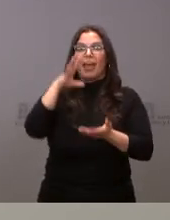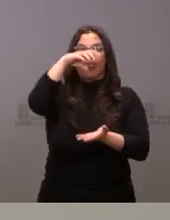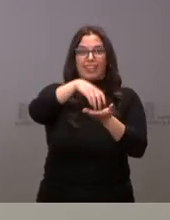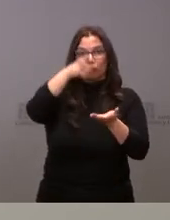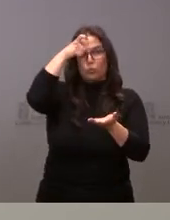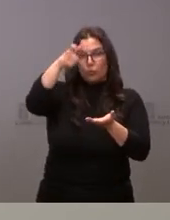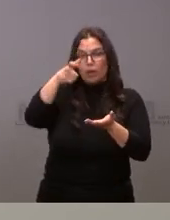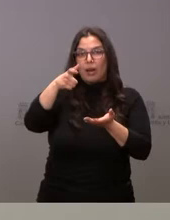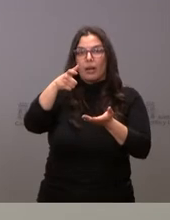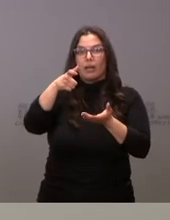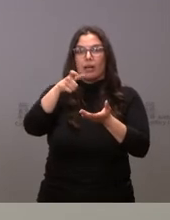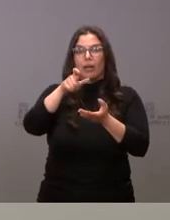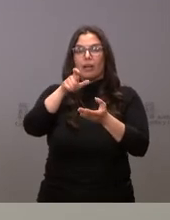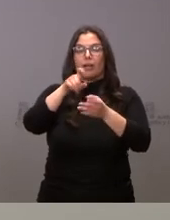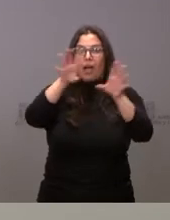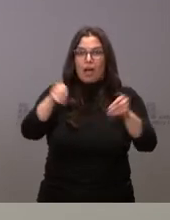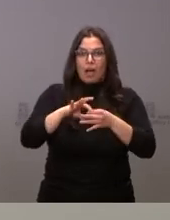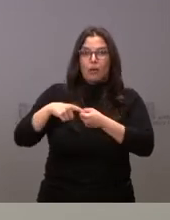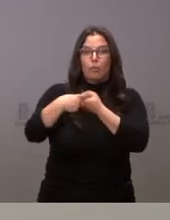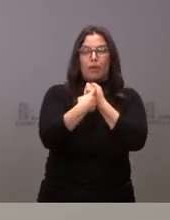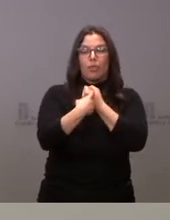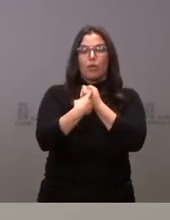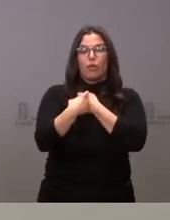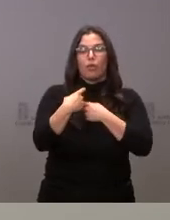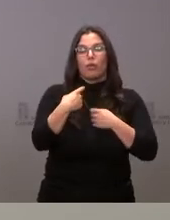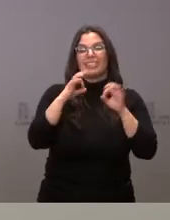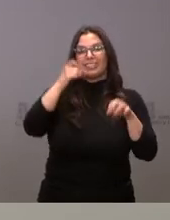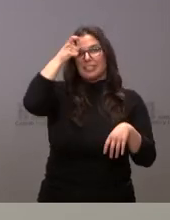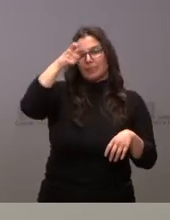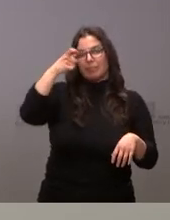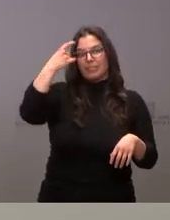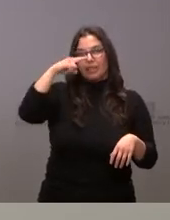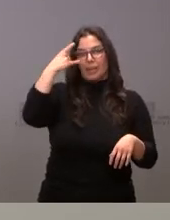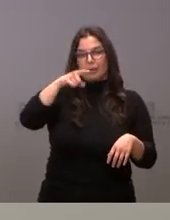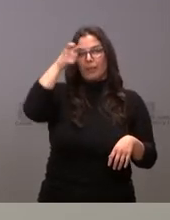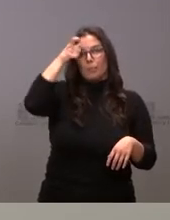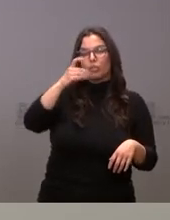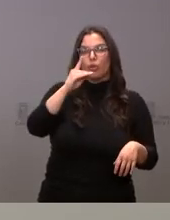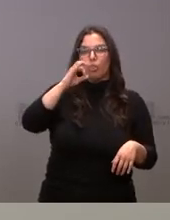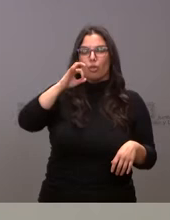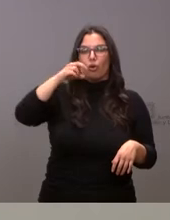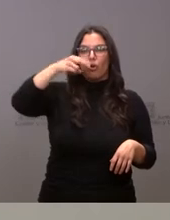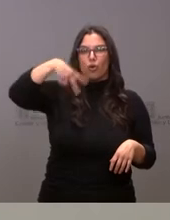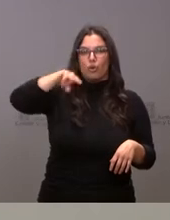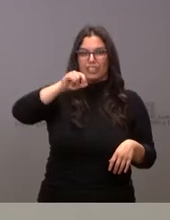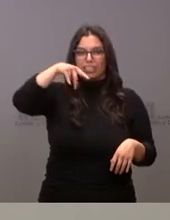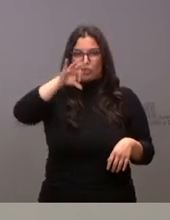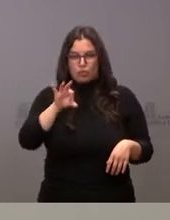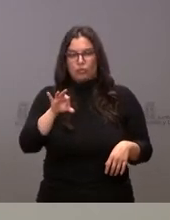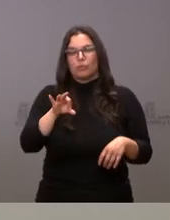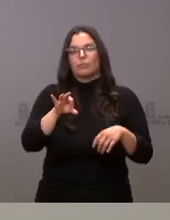Agrupado Domingo de Guzmán en Salamanca, en la localidad de Doñinos. Y, finalmente, para terminar,